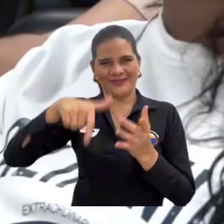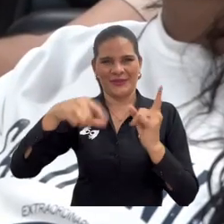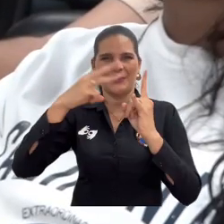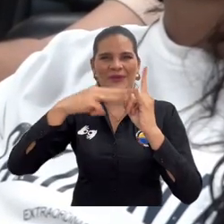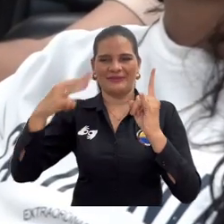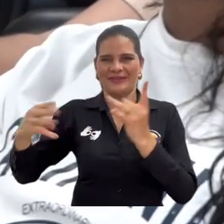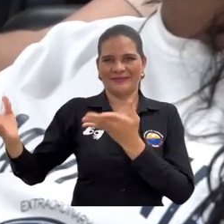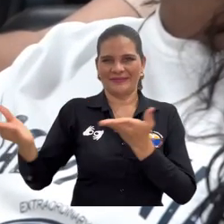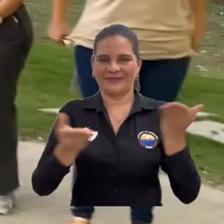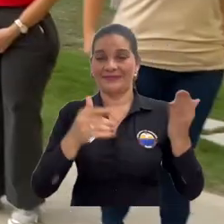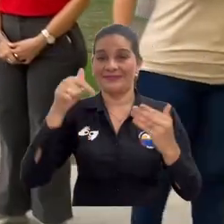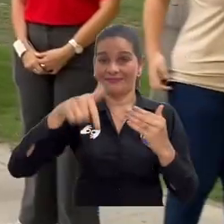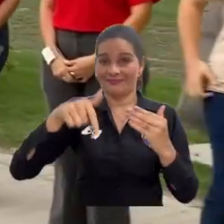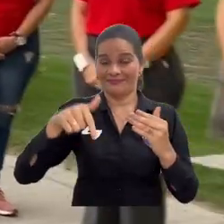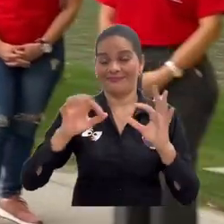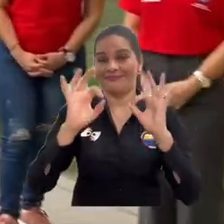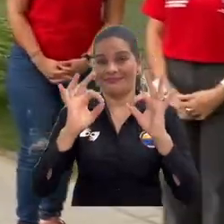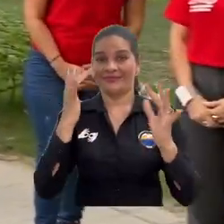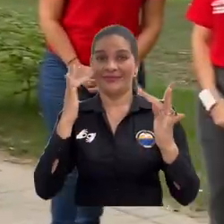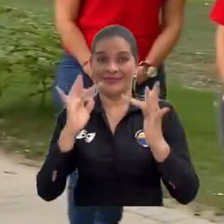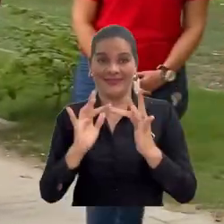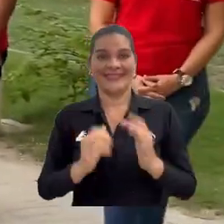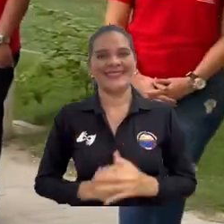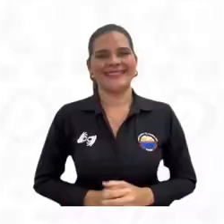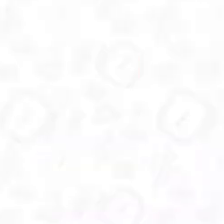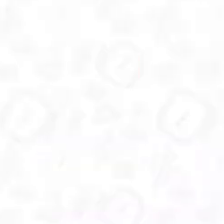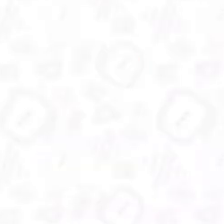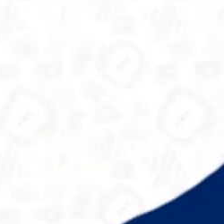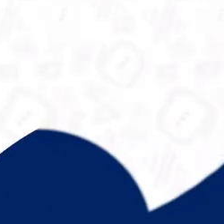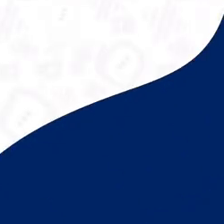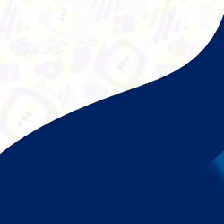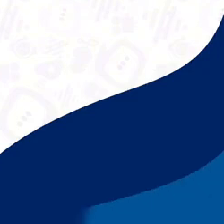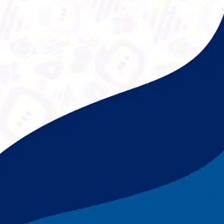ofertadas por UniMagdalena a través de esta unidad académica.